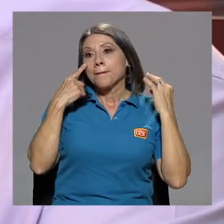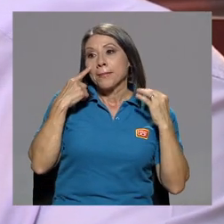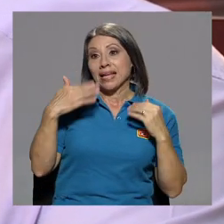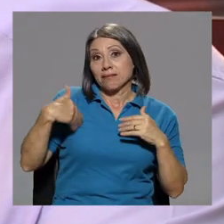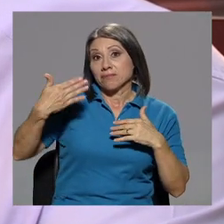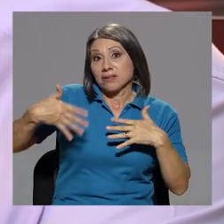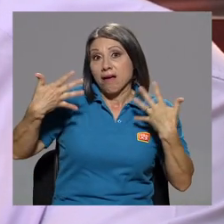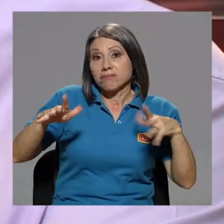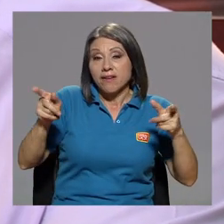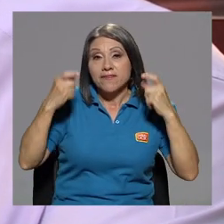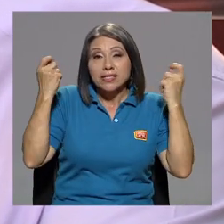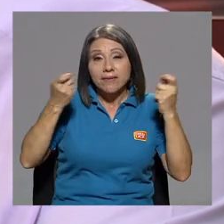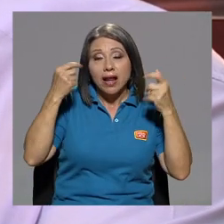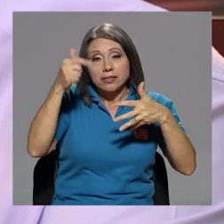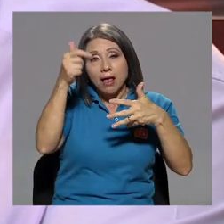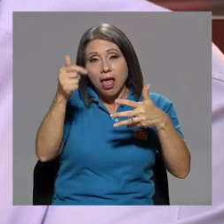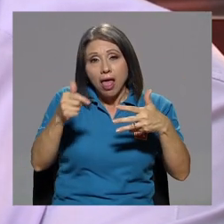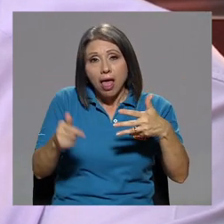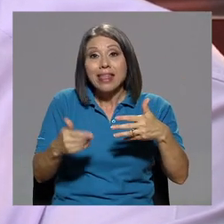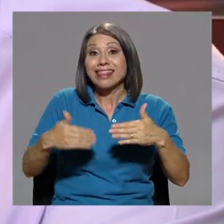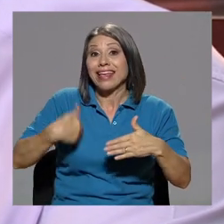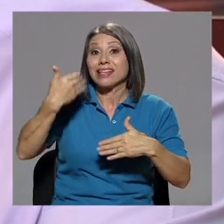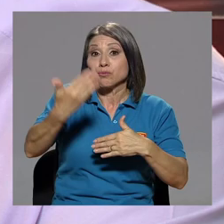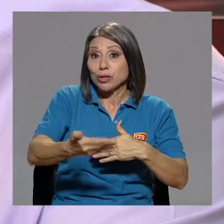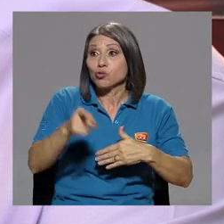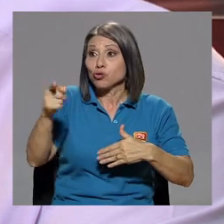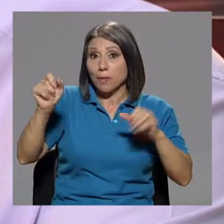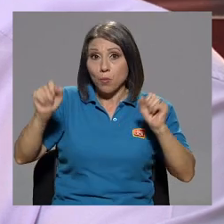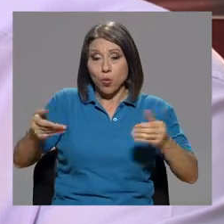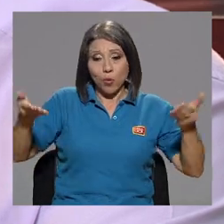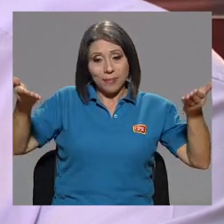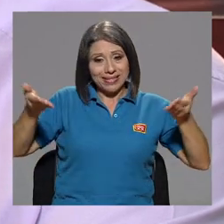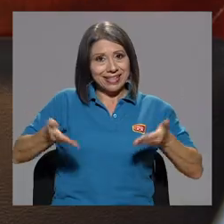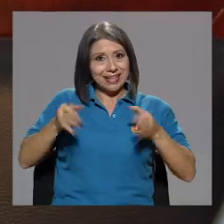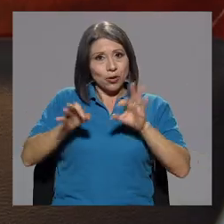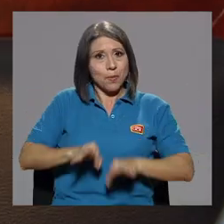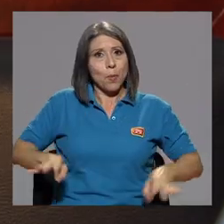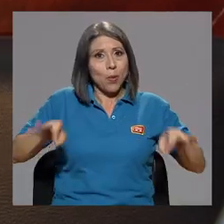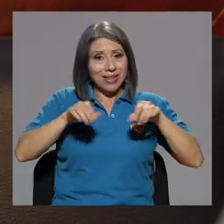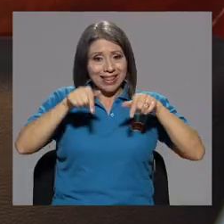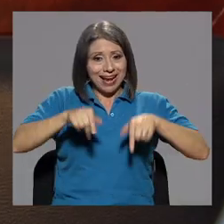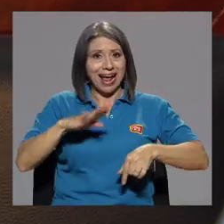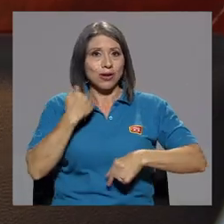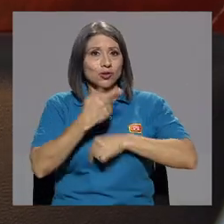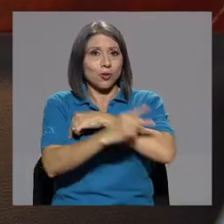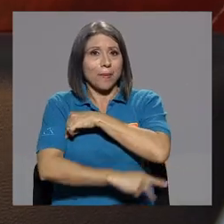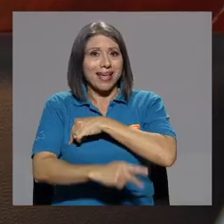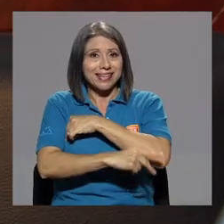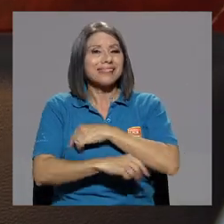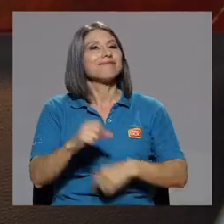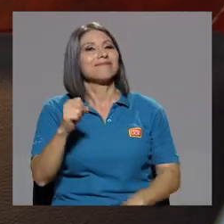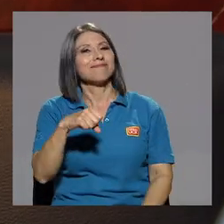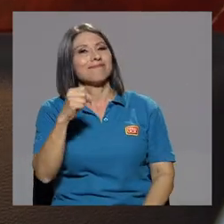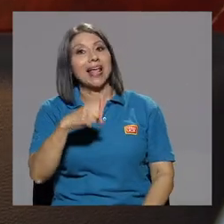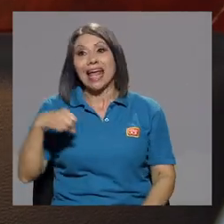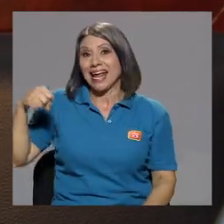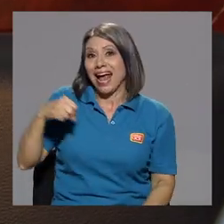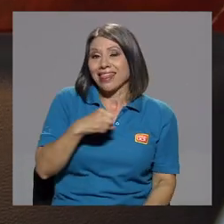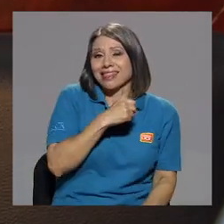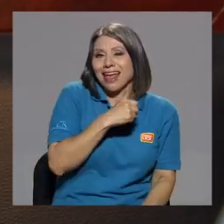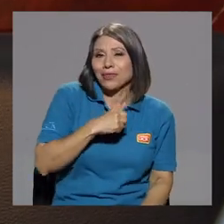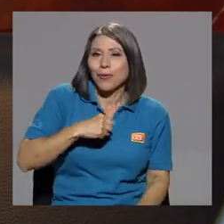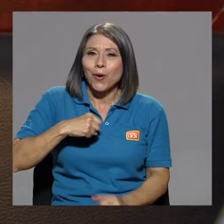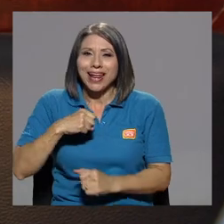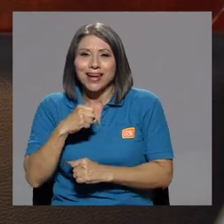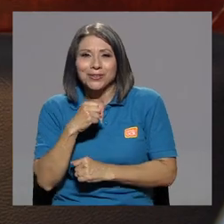festivales también usted tiene la oportunidad de hacer una presentación muy importante en nuestro país. Sí, señor. Cantando boleros, casualmente. Cantando